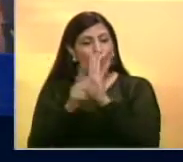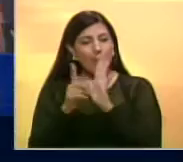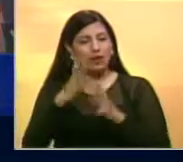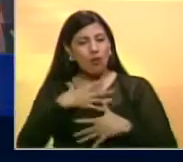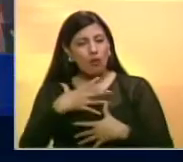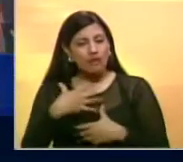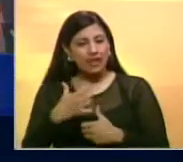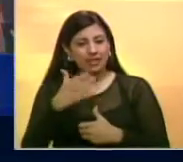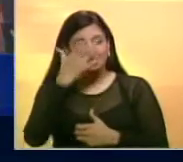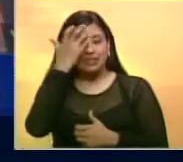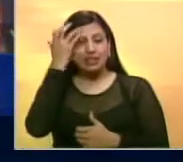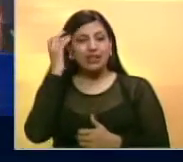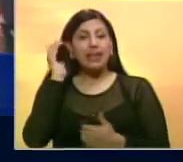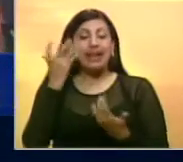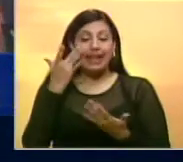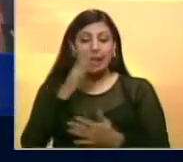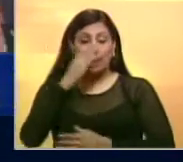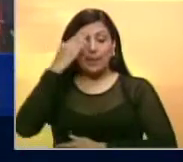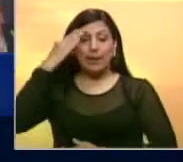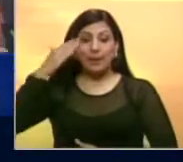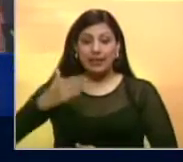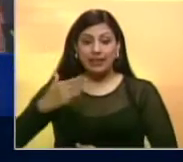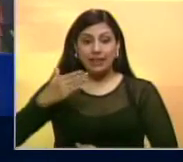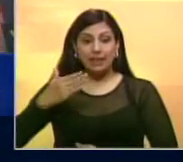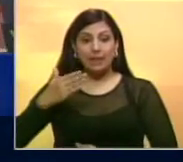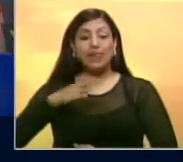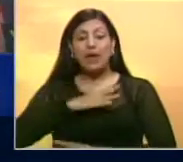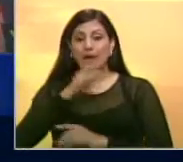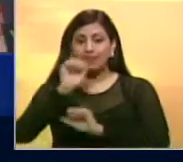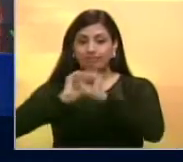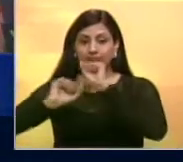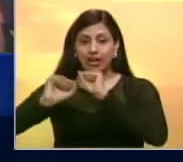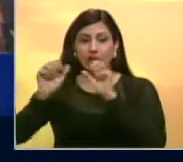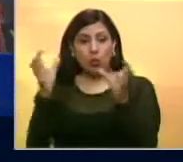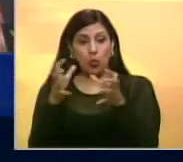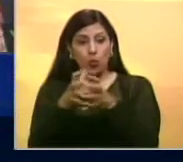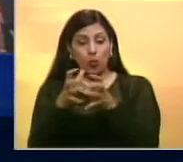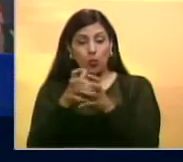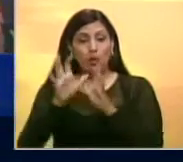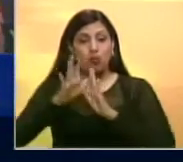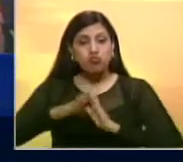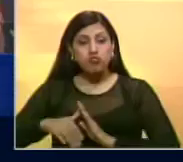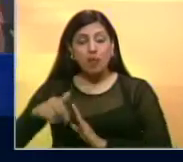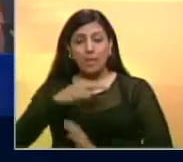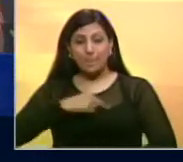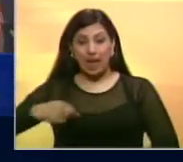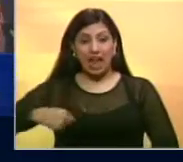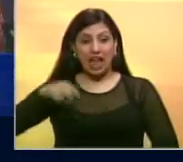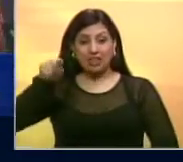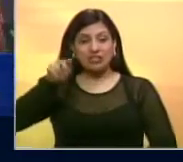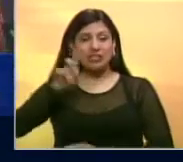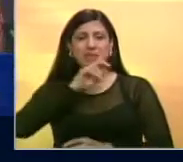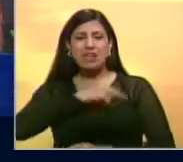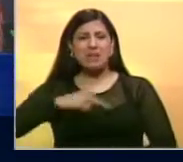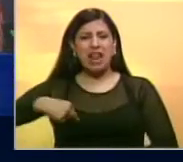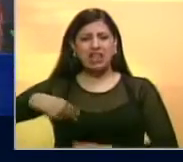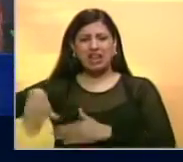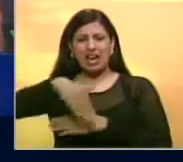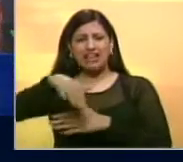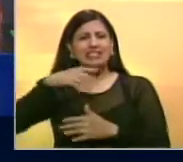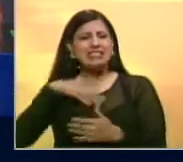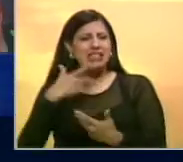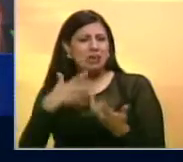en que la Fuerza Armada Nacional va a evitar que estos grupos delictivos, que no son más que AMPA común,